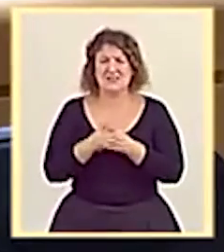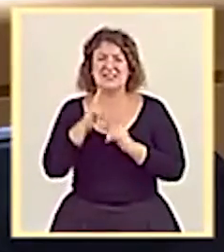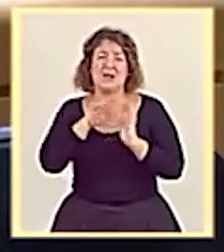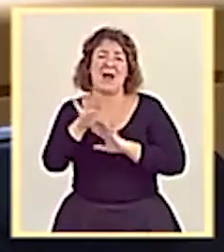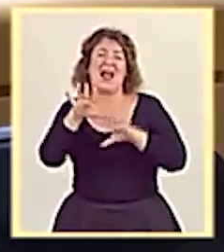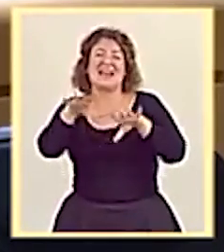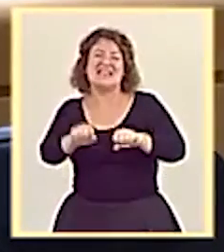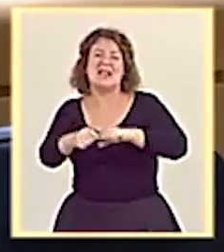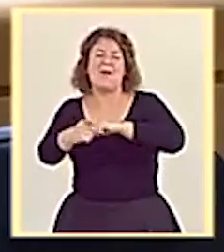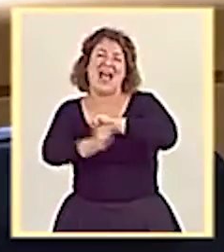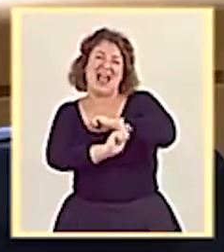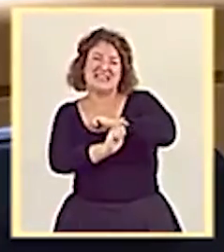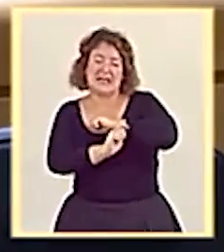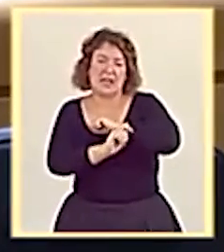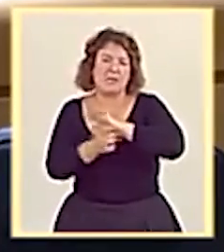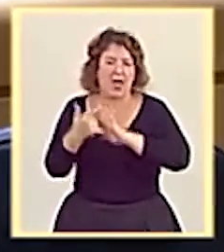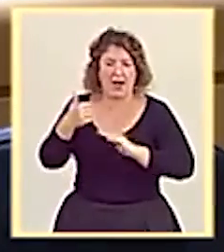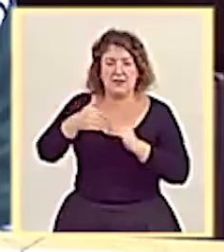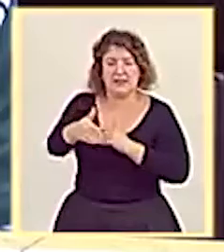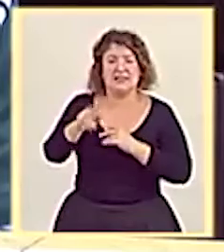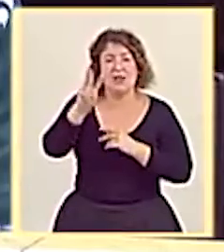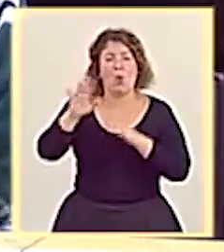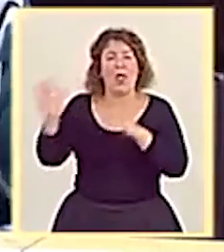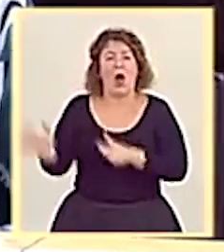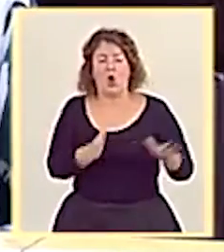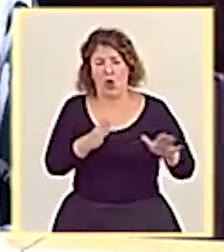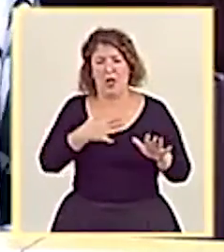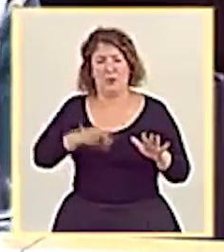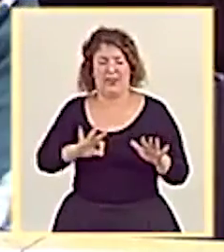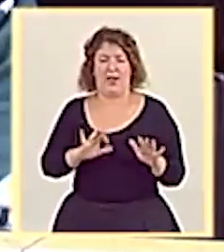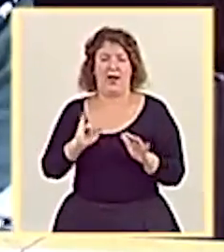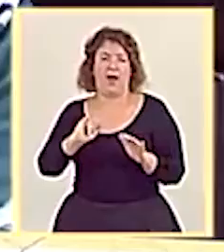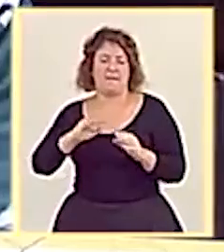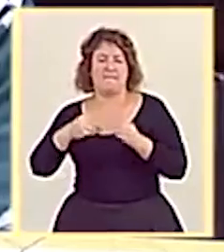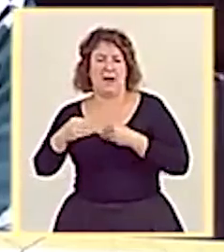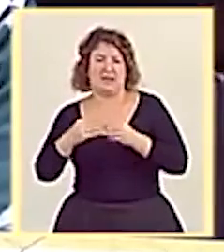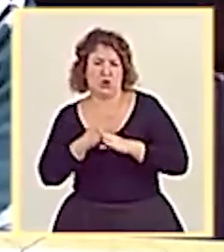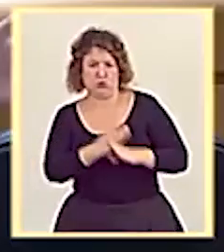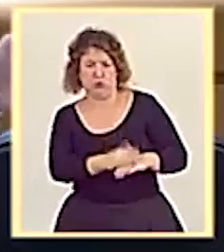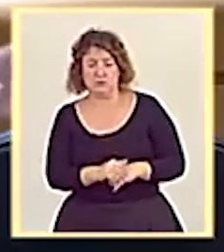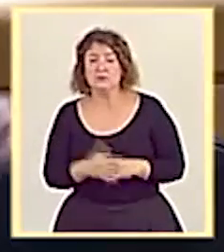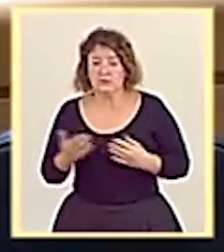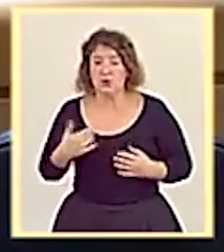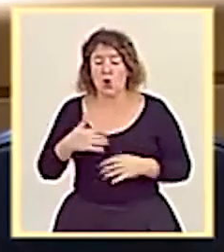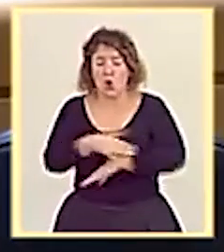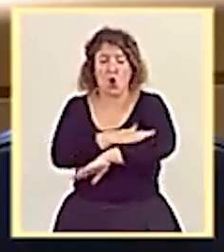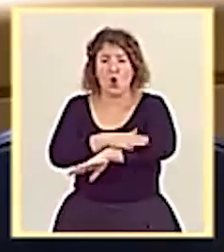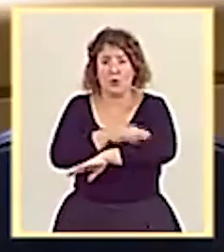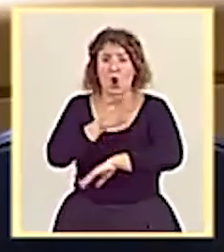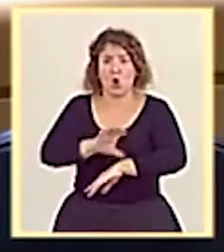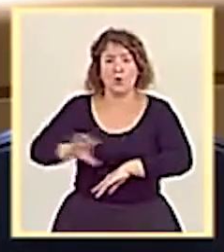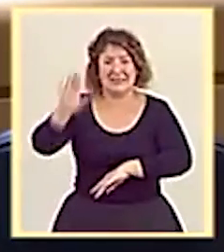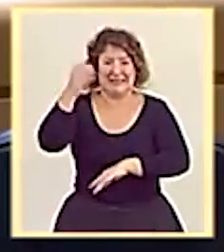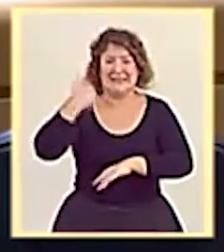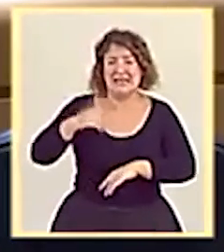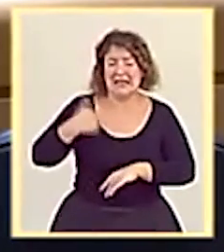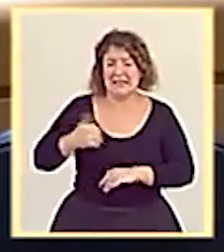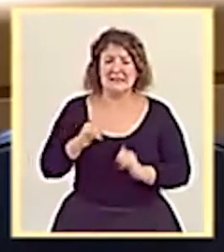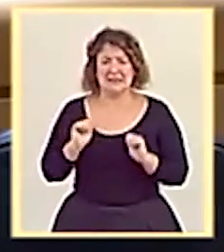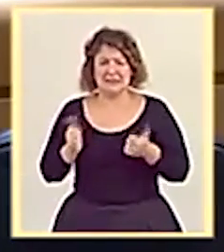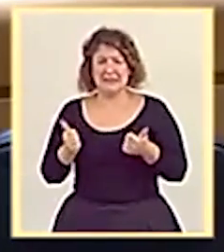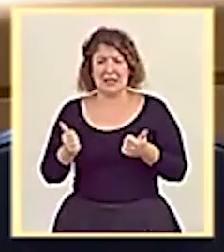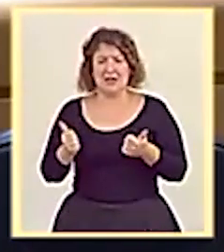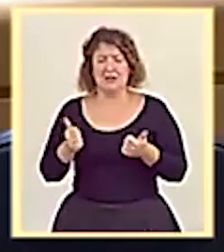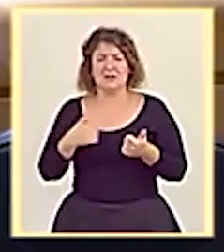que es necesario para afrontar esta segunda ola. Así lo han hecho las comunidades autónomas y así lo ha hecho el Gobierno. Ya hay muchos de estos materiales que están